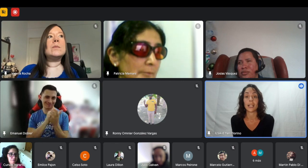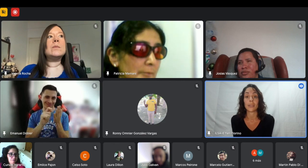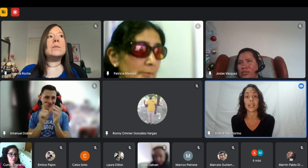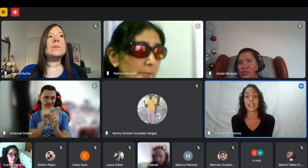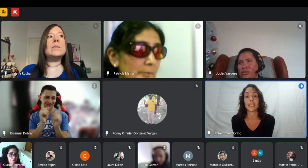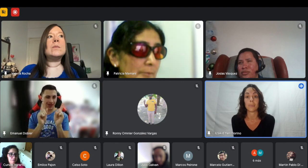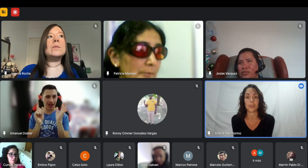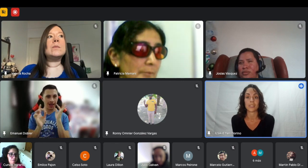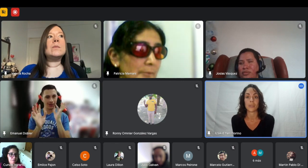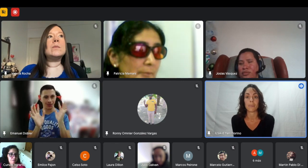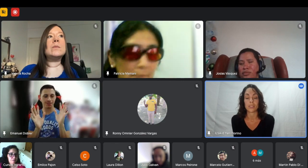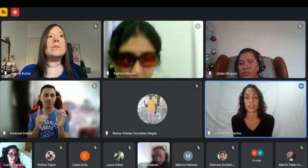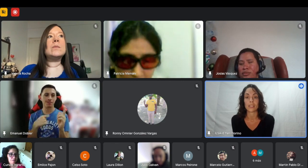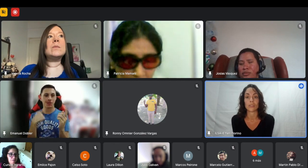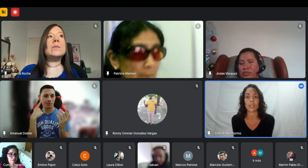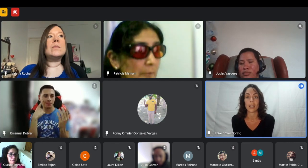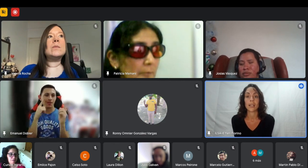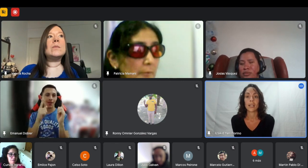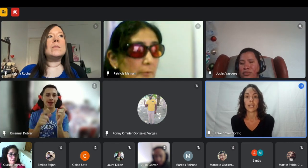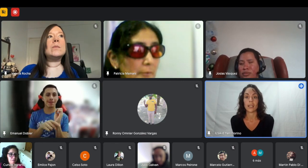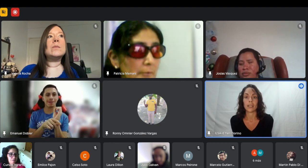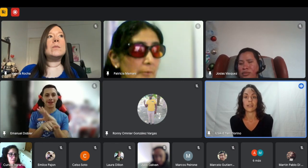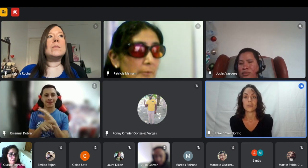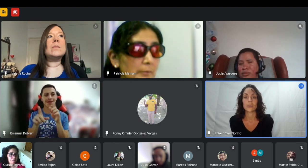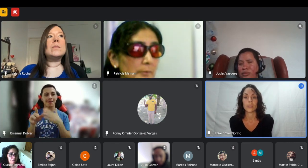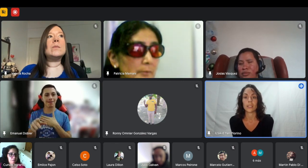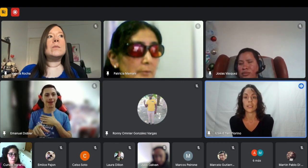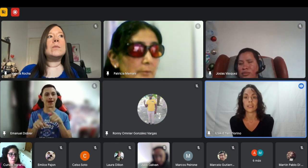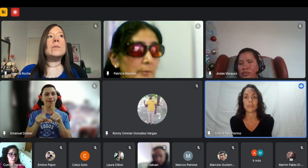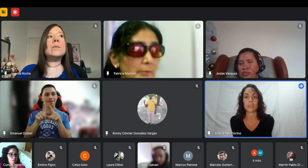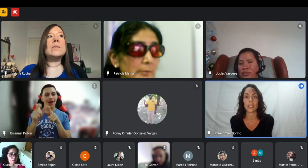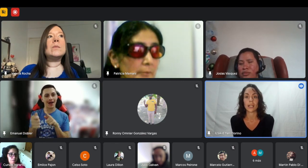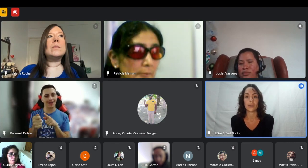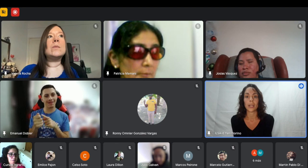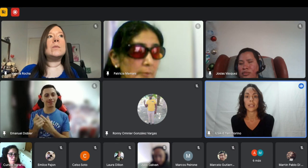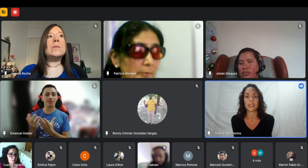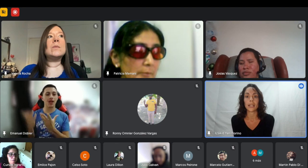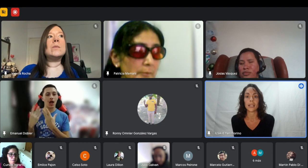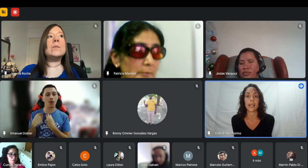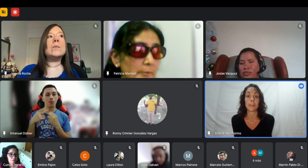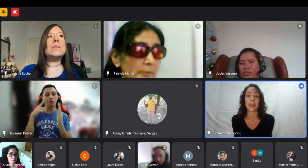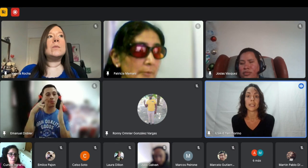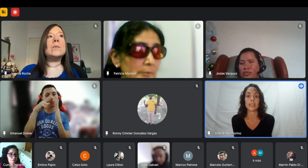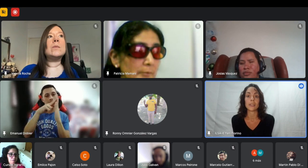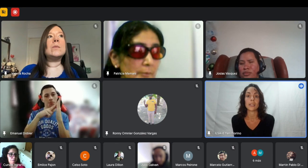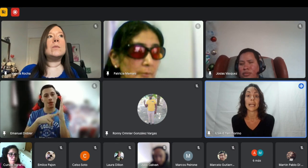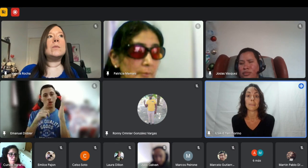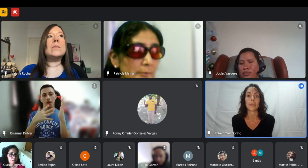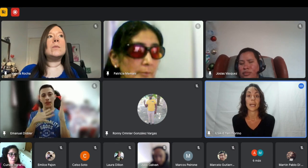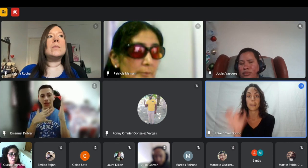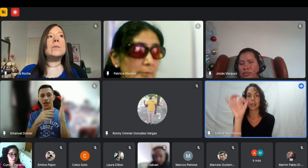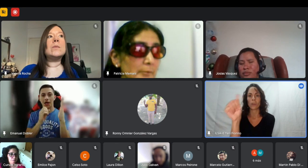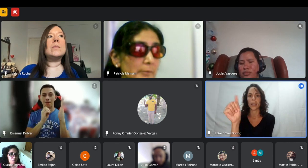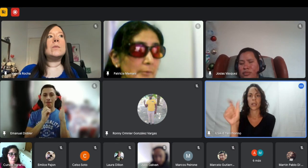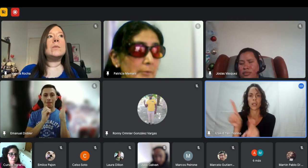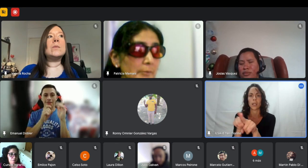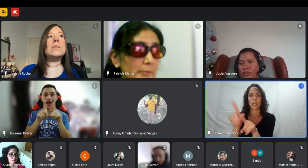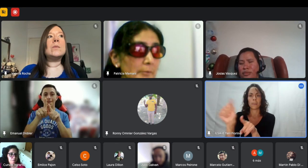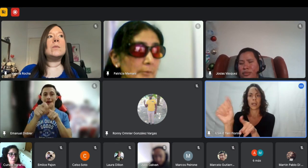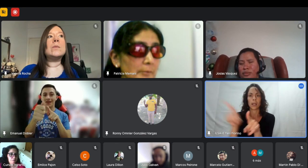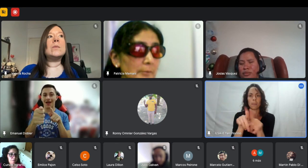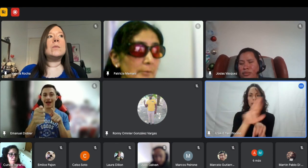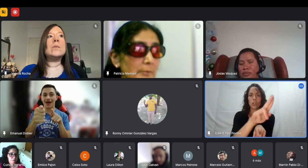español de la lengua escrita por ser una persona sorda suelen tener dificultades en la lengua escrita y el hermano la hermana